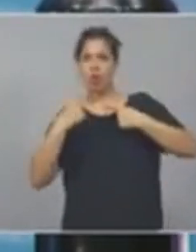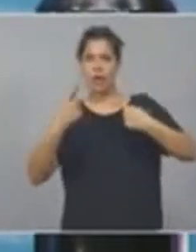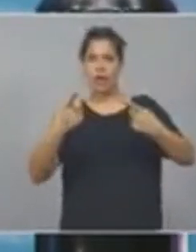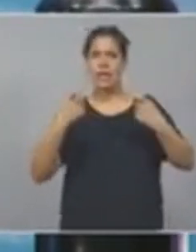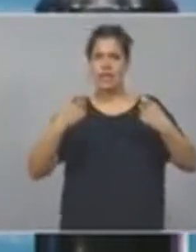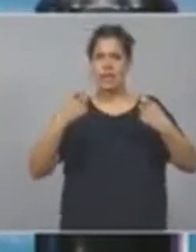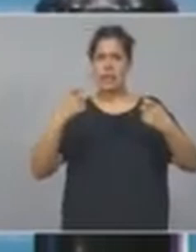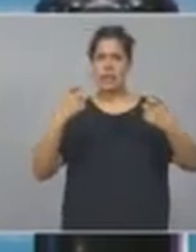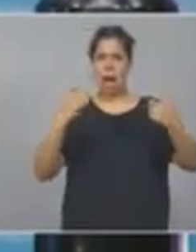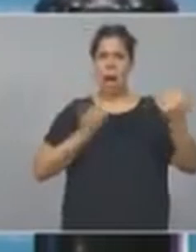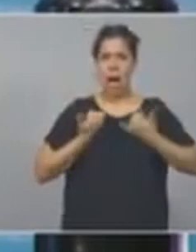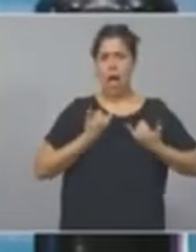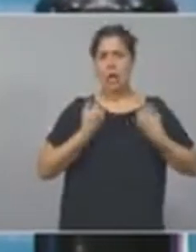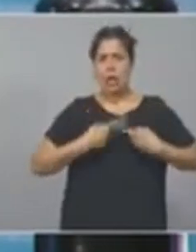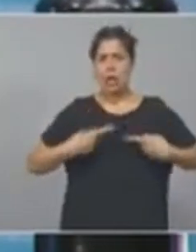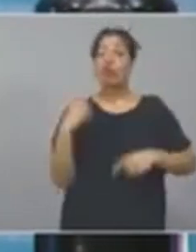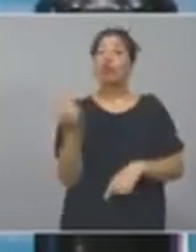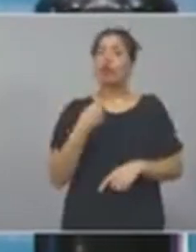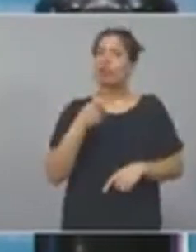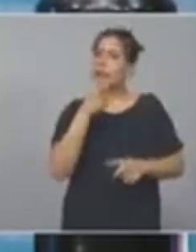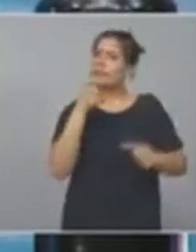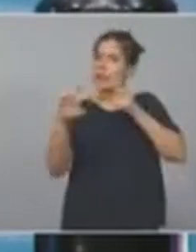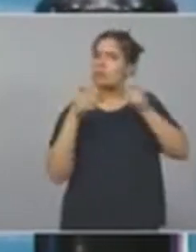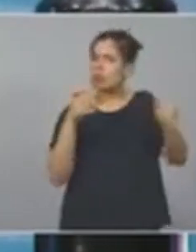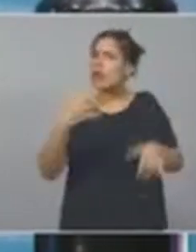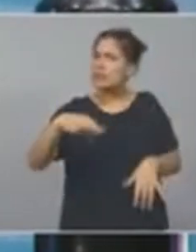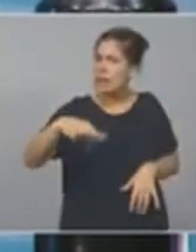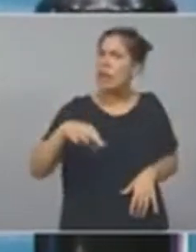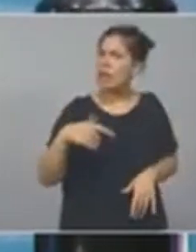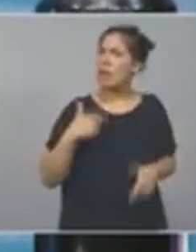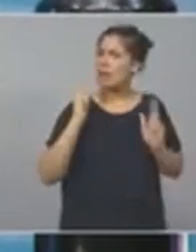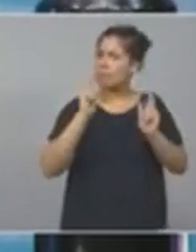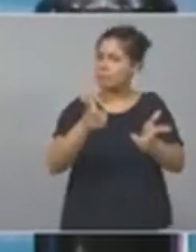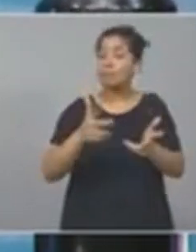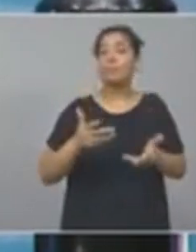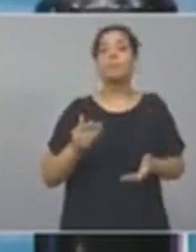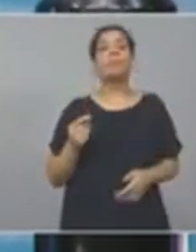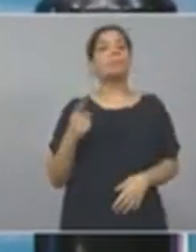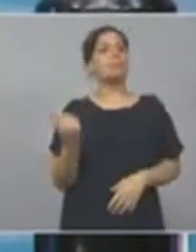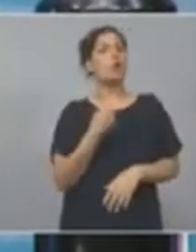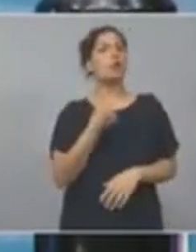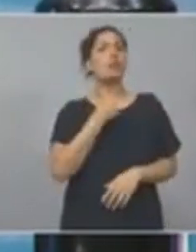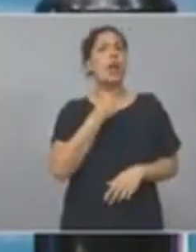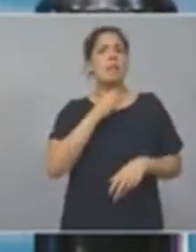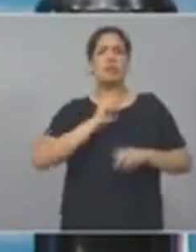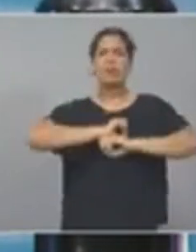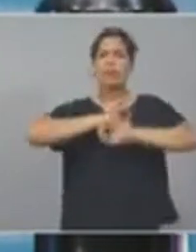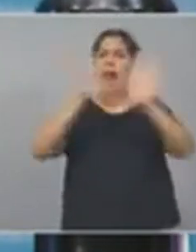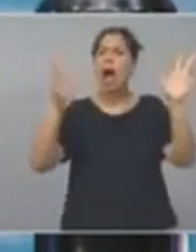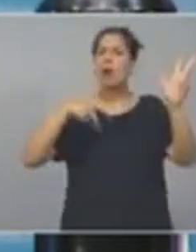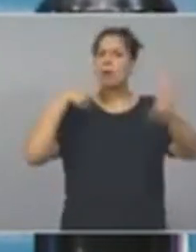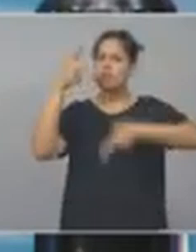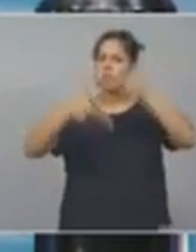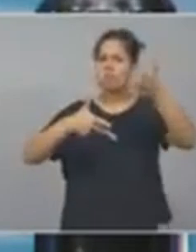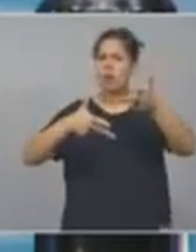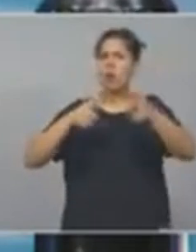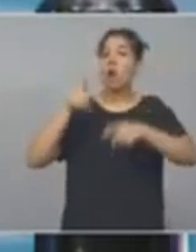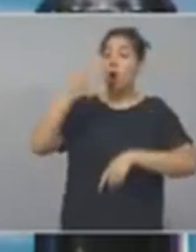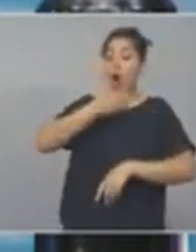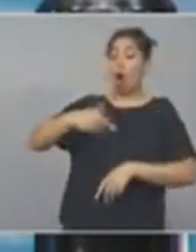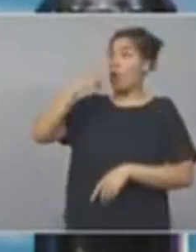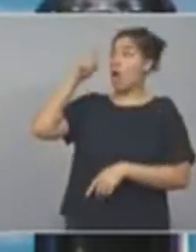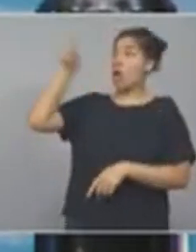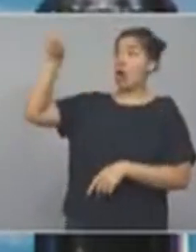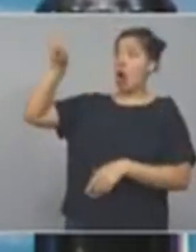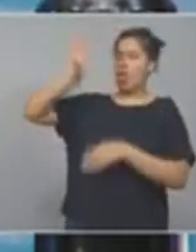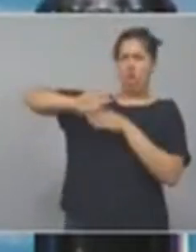Quiero compartir cuáles son las deudas que tiene el gobierno nacional con la provincia de Buenos